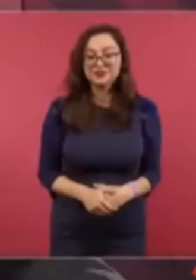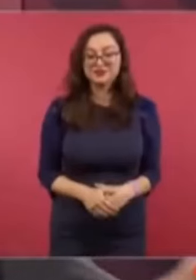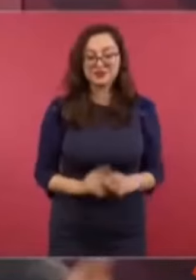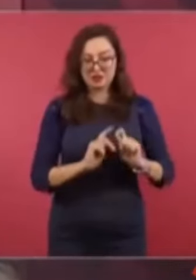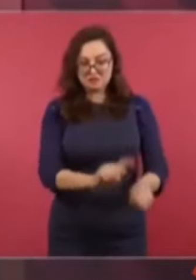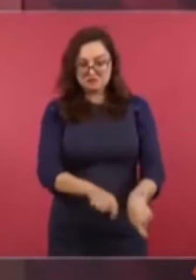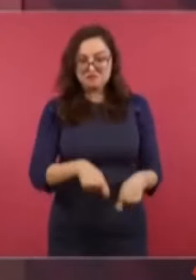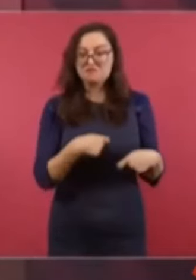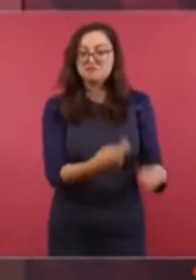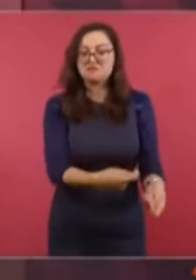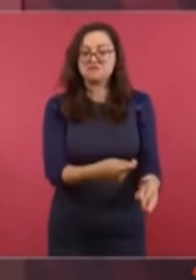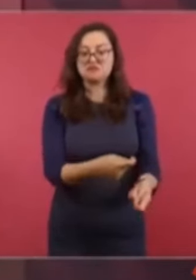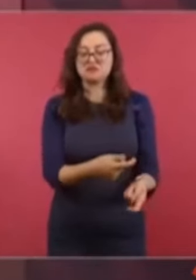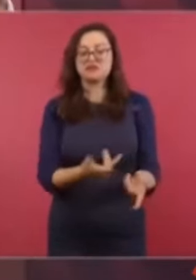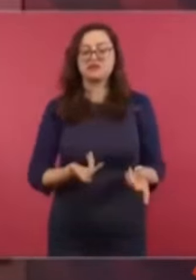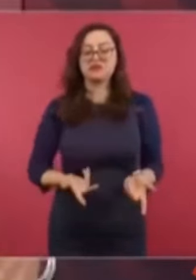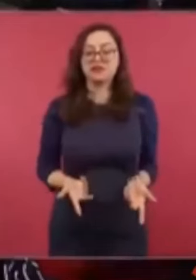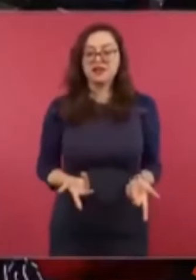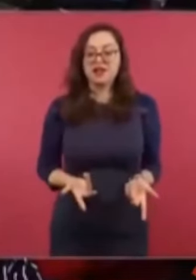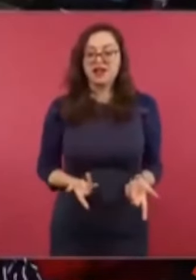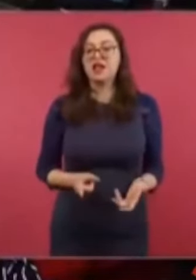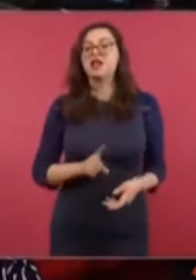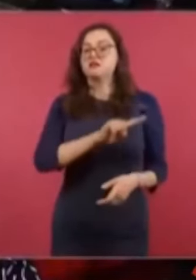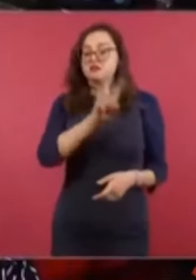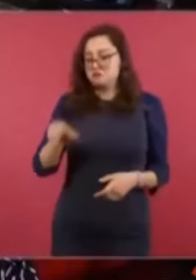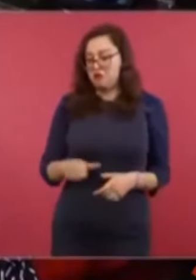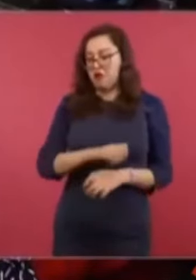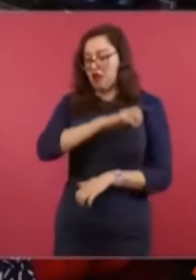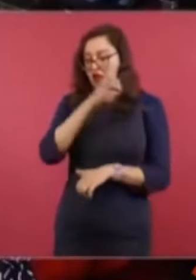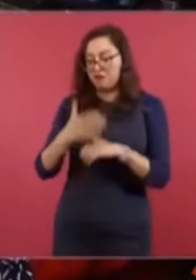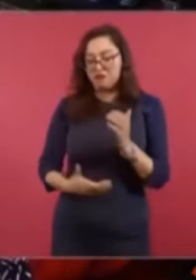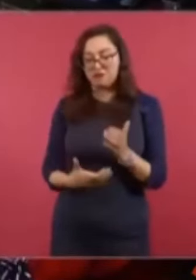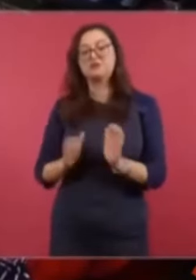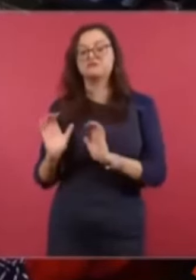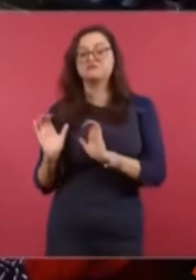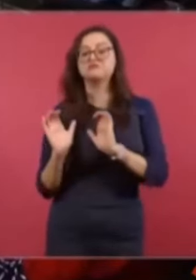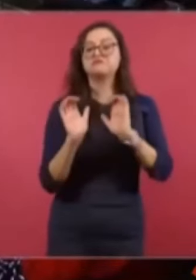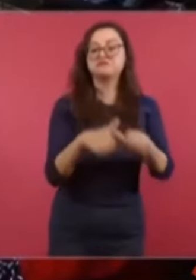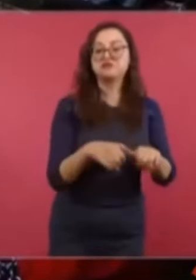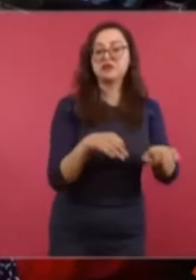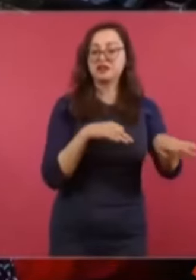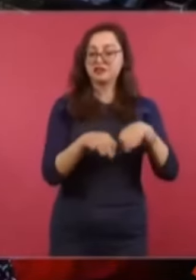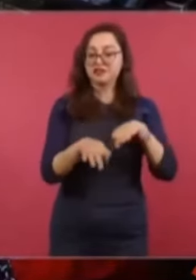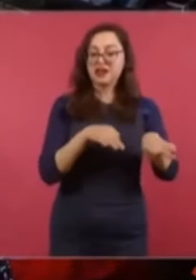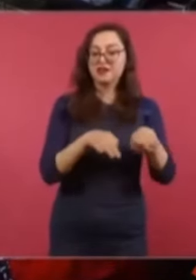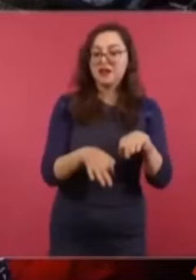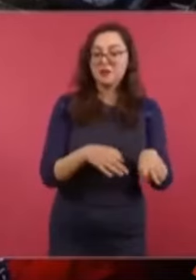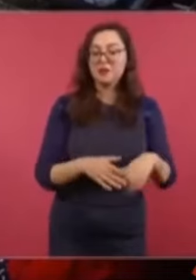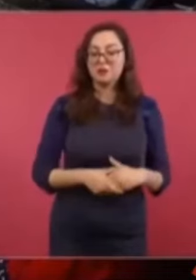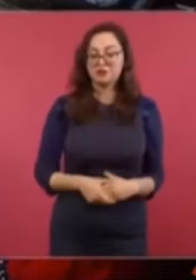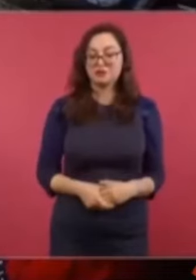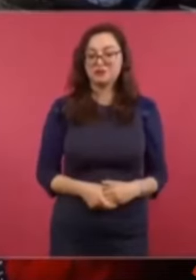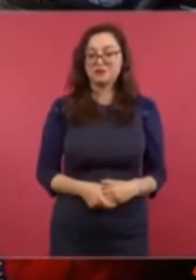presidente, y terminó su mandato, y se lo llevaron de asesor,